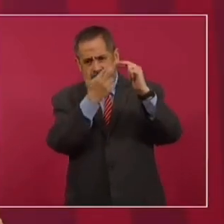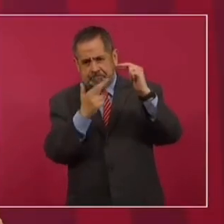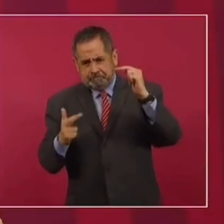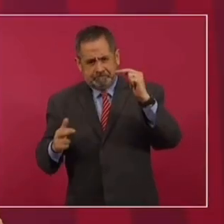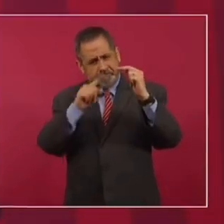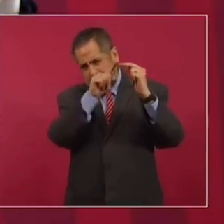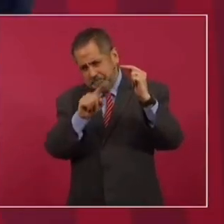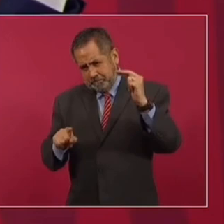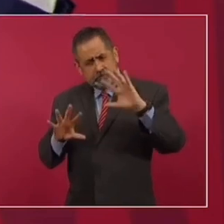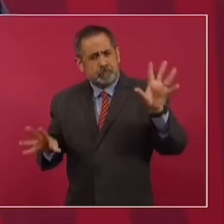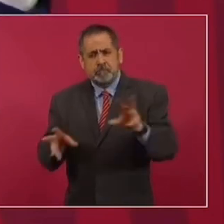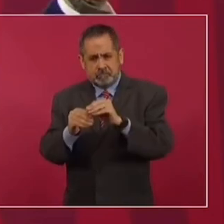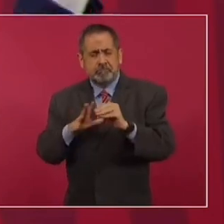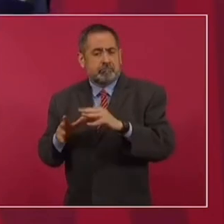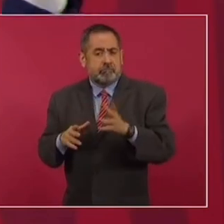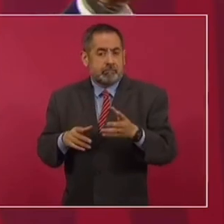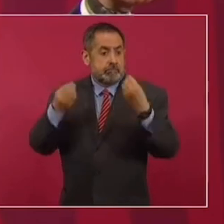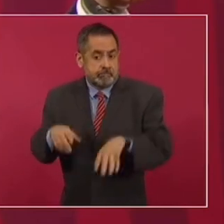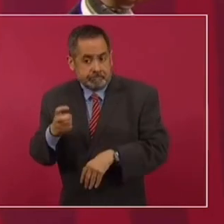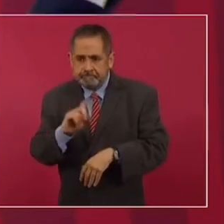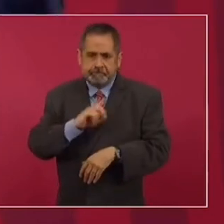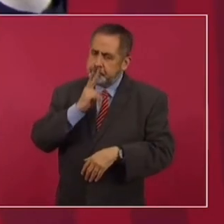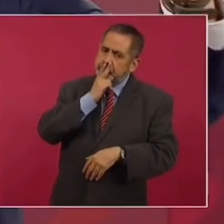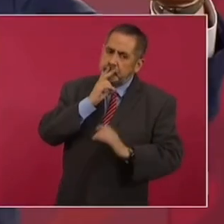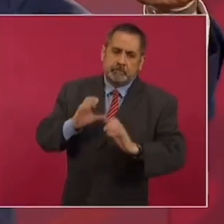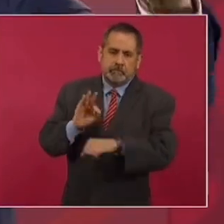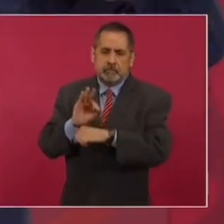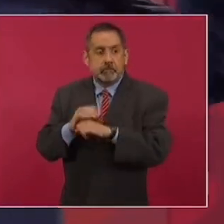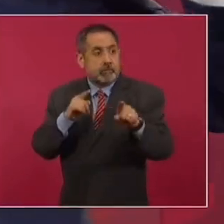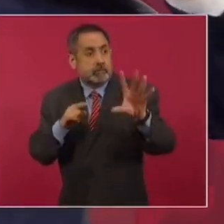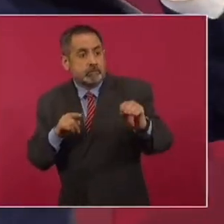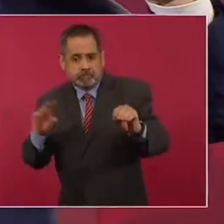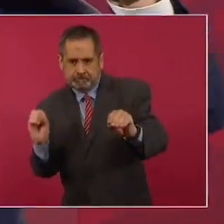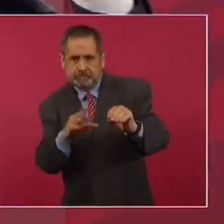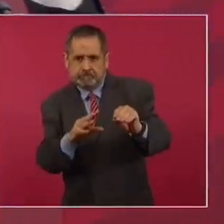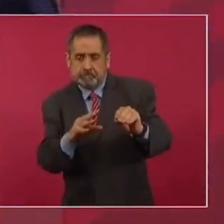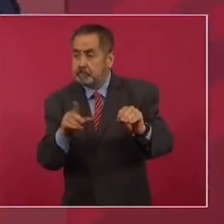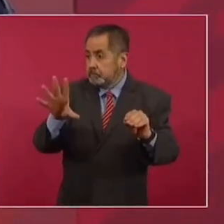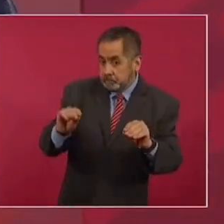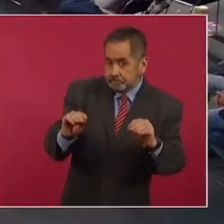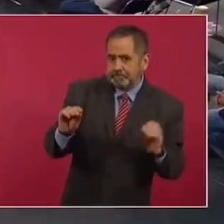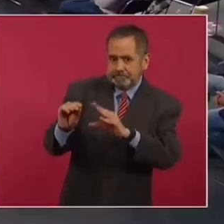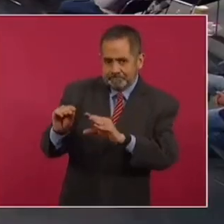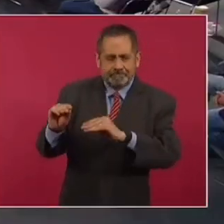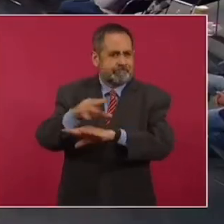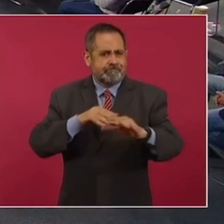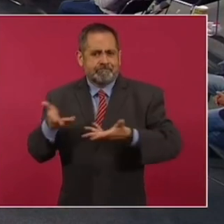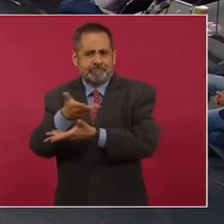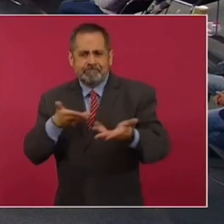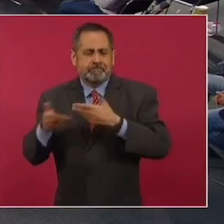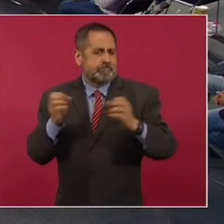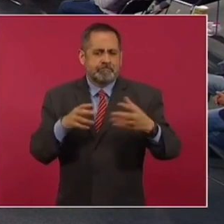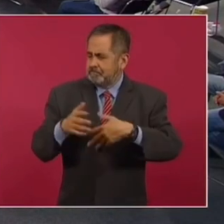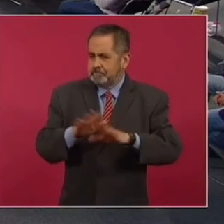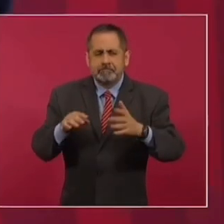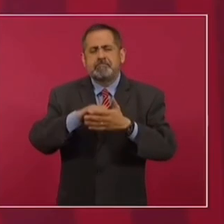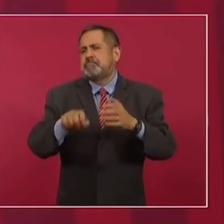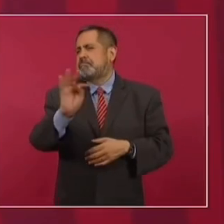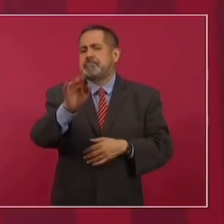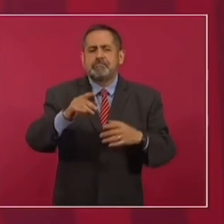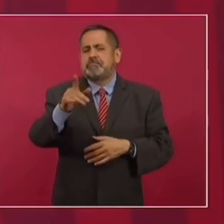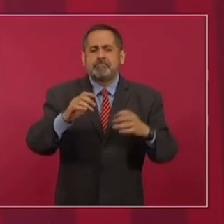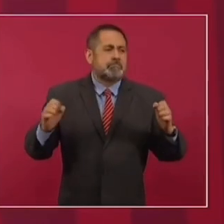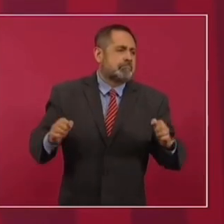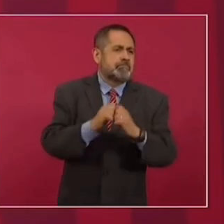Tenemos interconexión completa y eso no lo vamos a perder porque es lo que nos permite que si tenemos un accidente, un evento